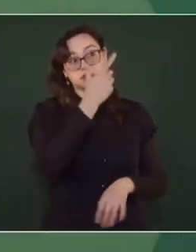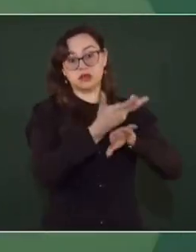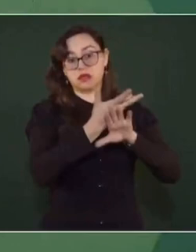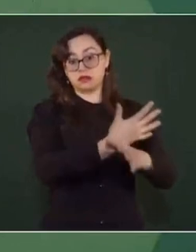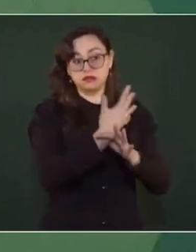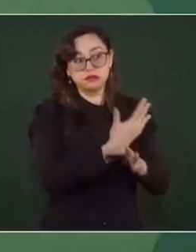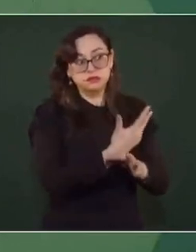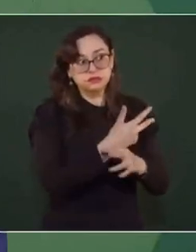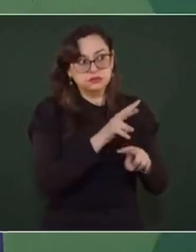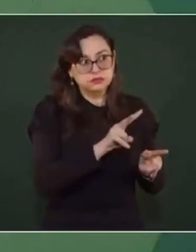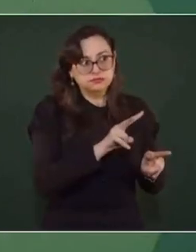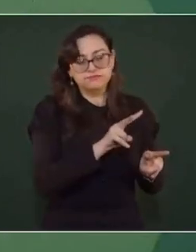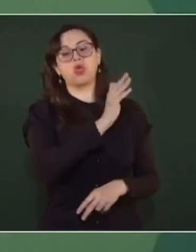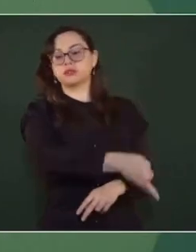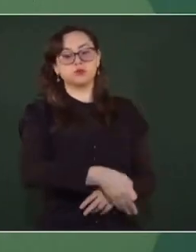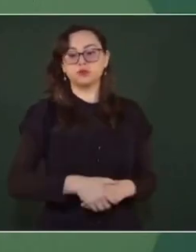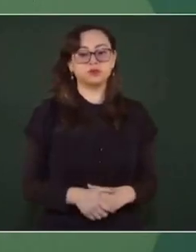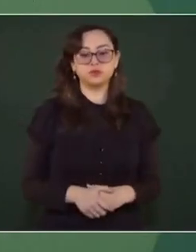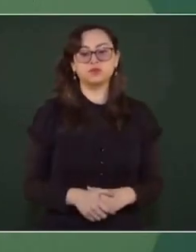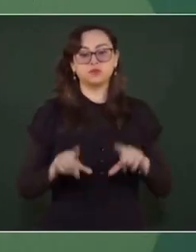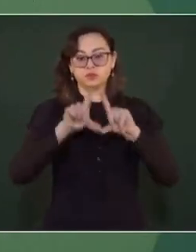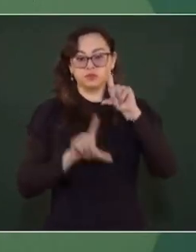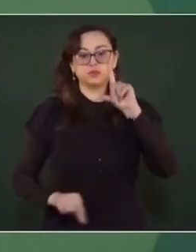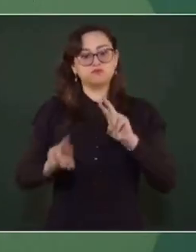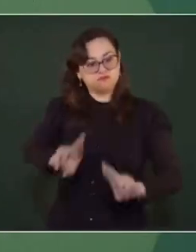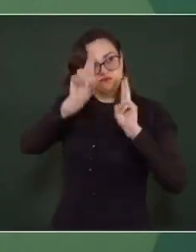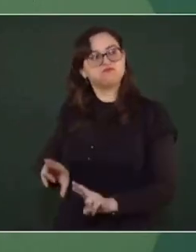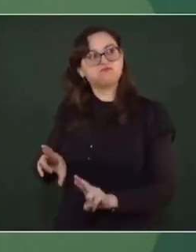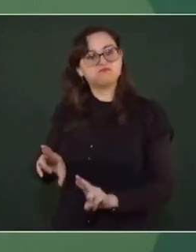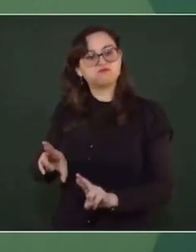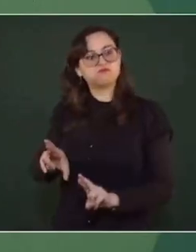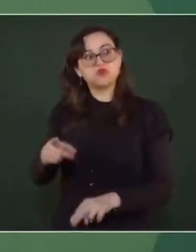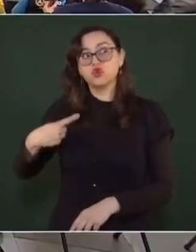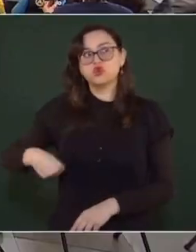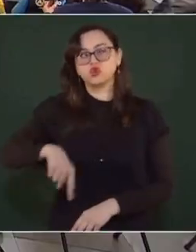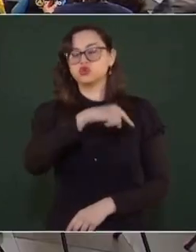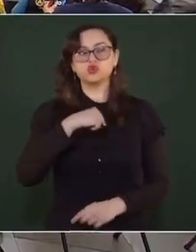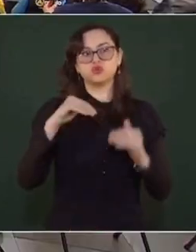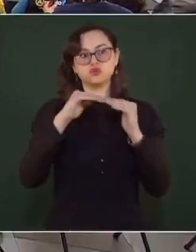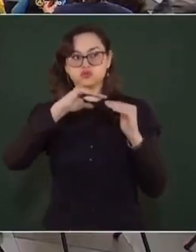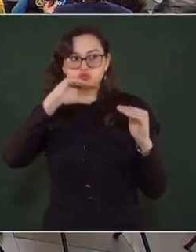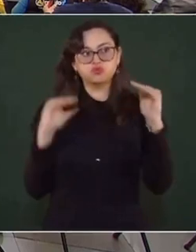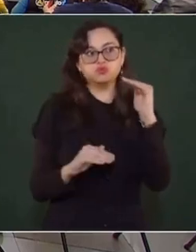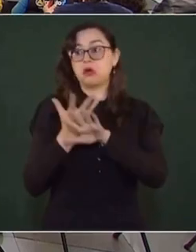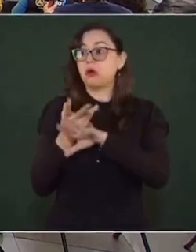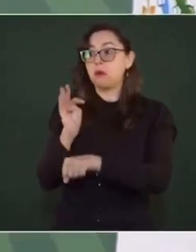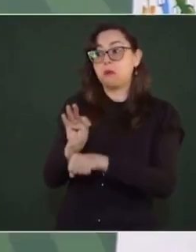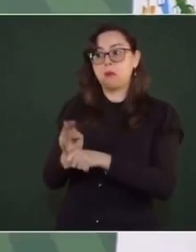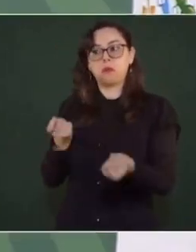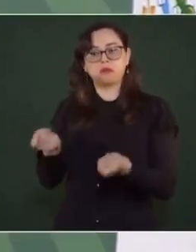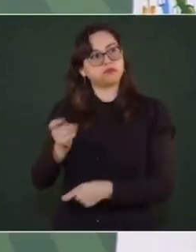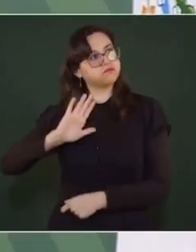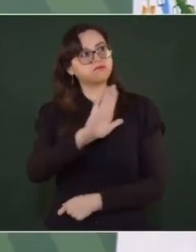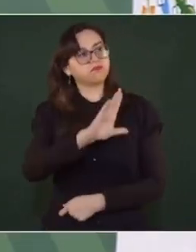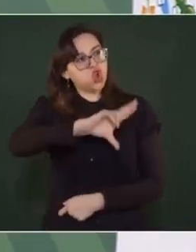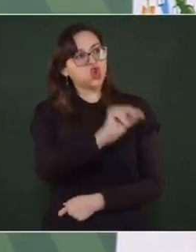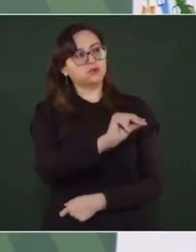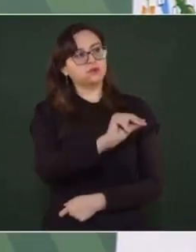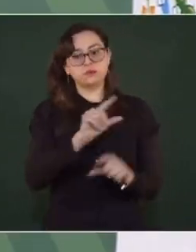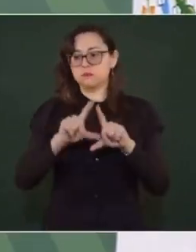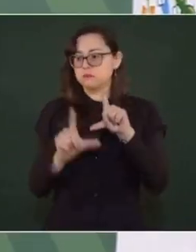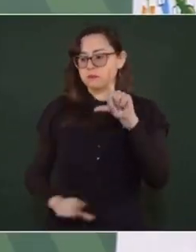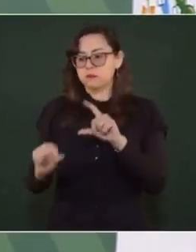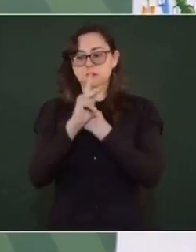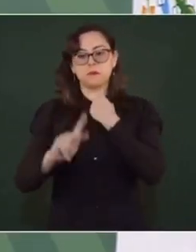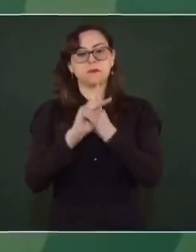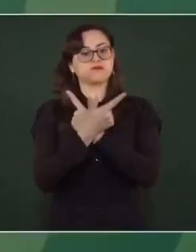no lo admitimos. A México se le respeta. No somos un protectorado de Estados Unidos, ni una colonia de Estados Unidos. México es